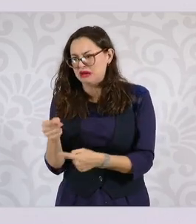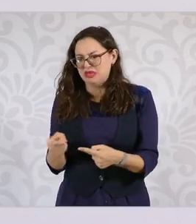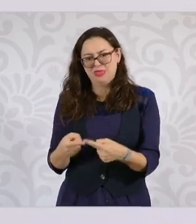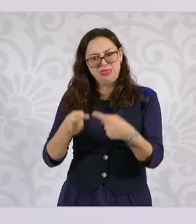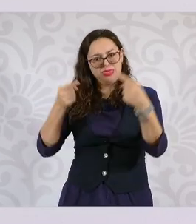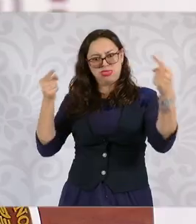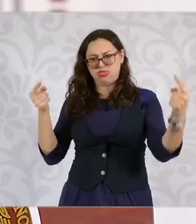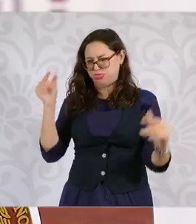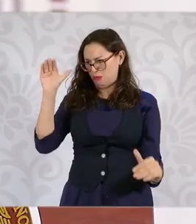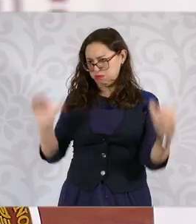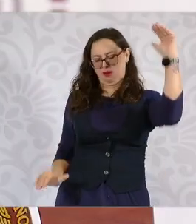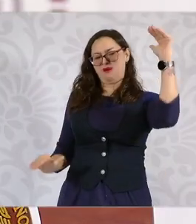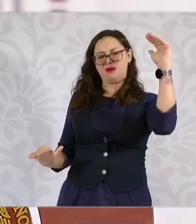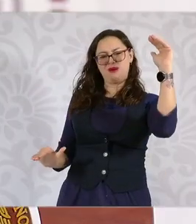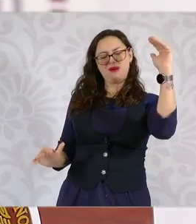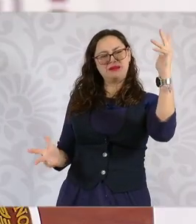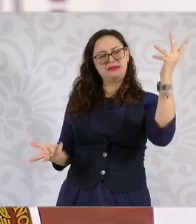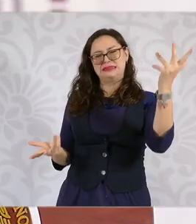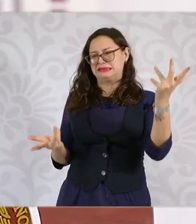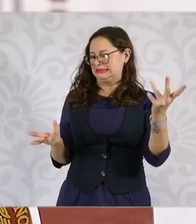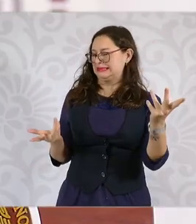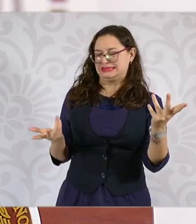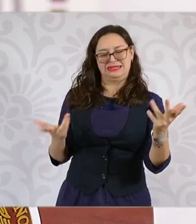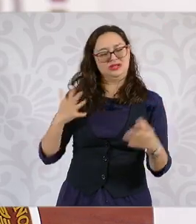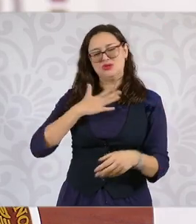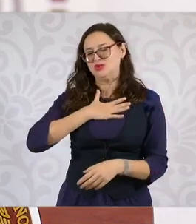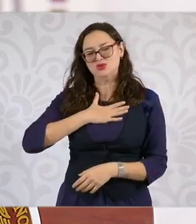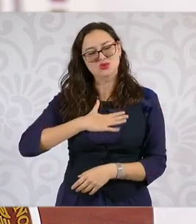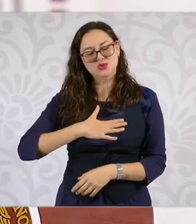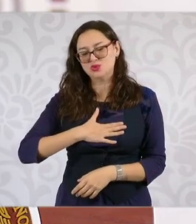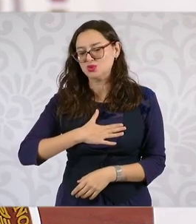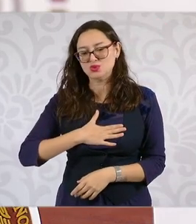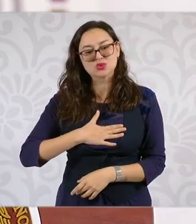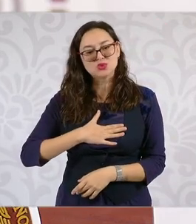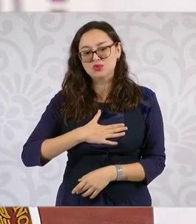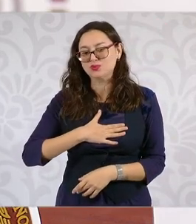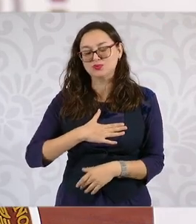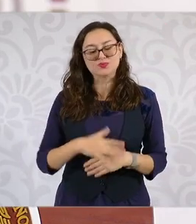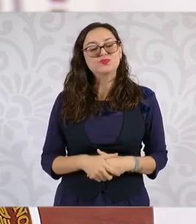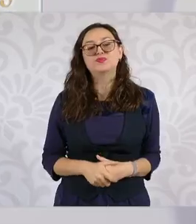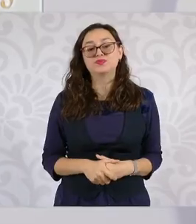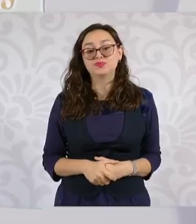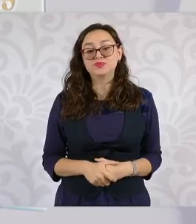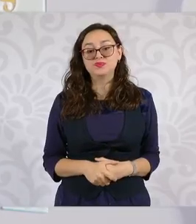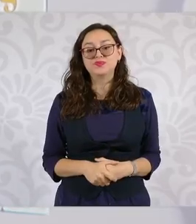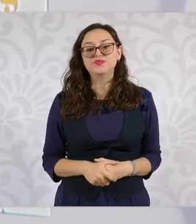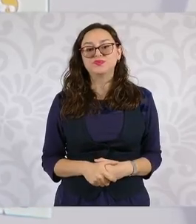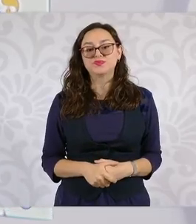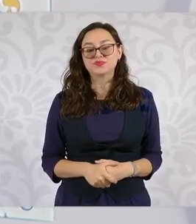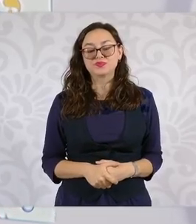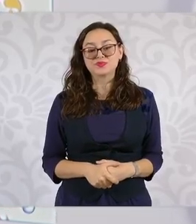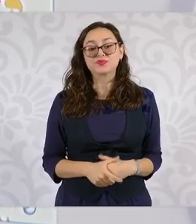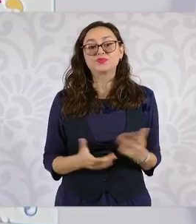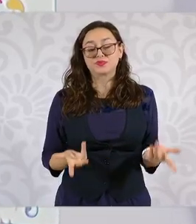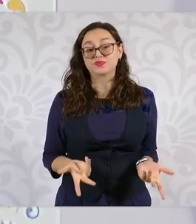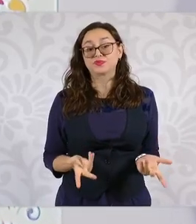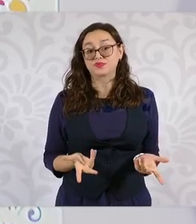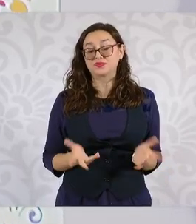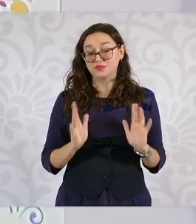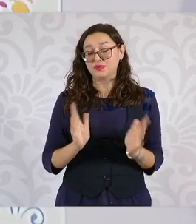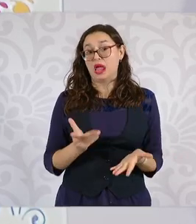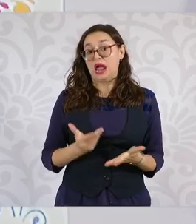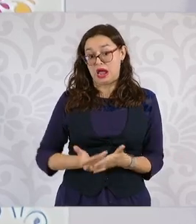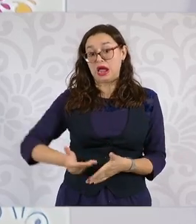injusto. Entonces, ya tiene meses y eso fue con la autorización del presidente López